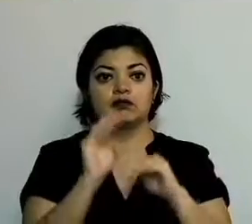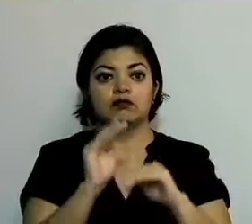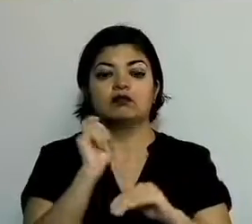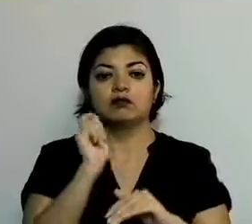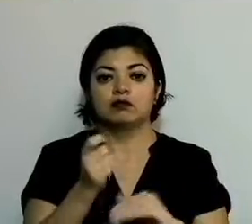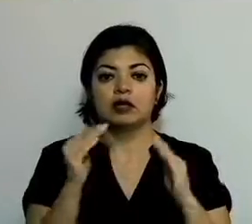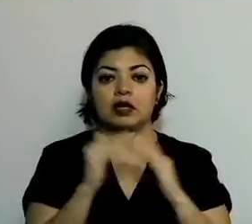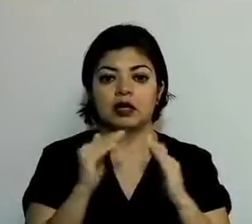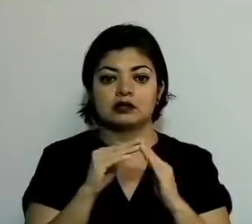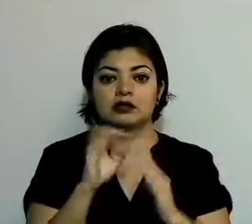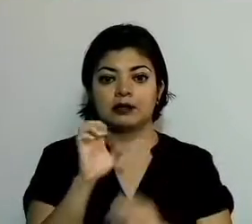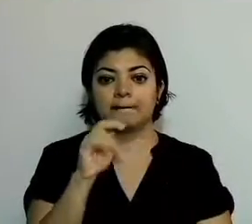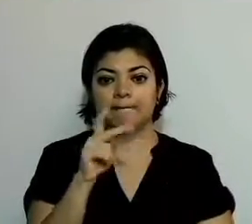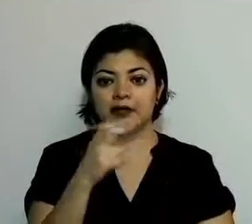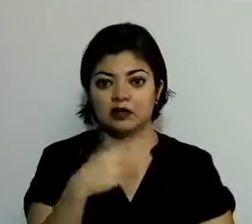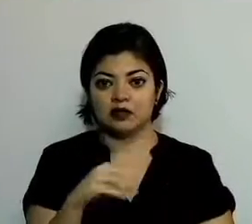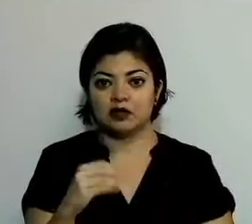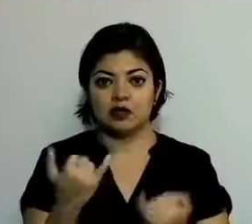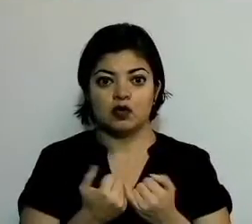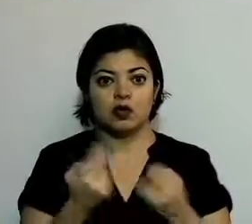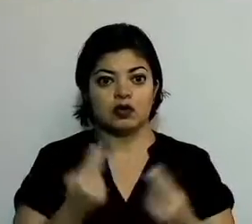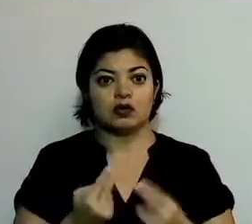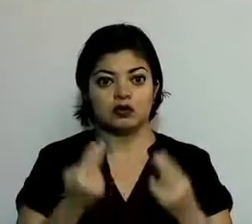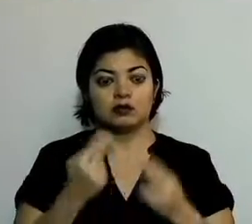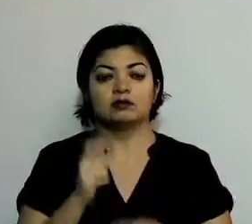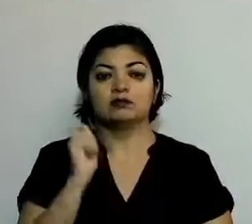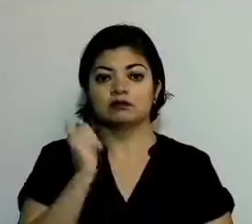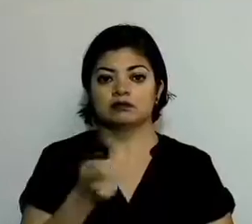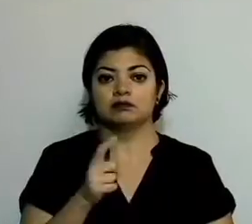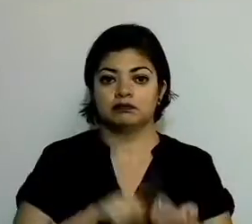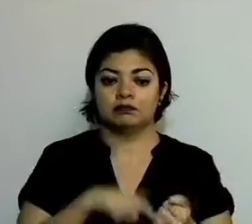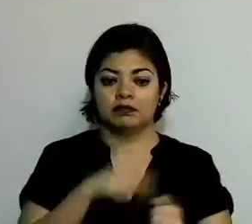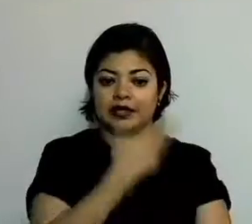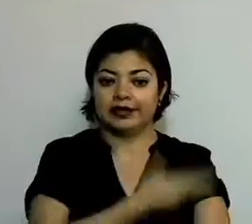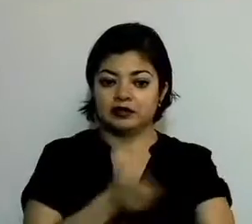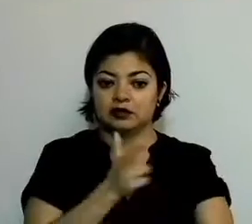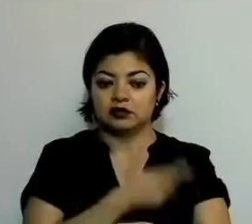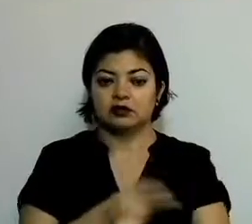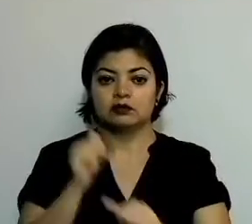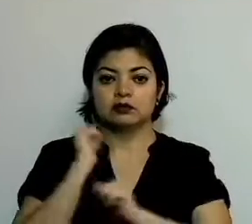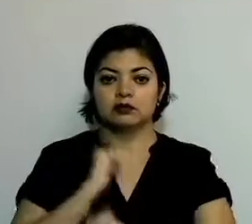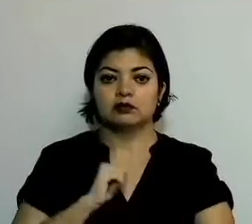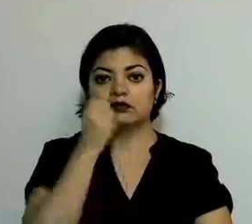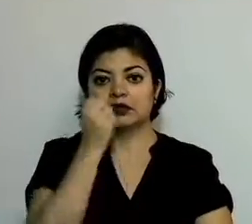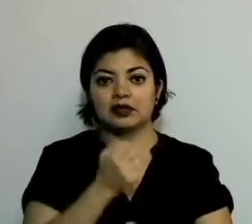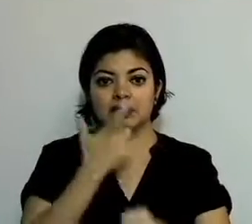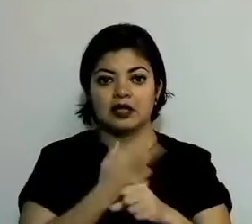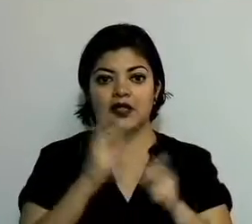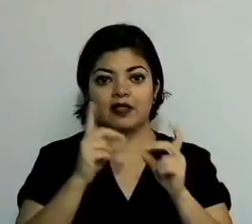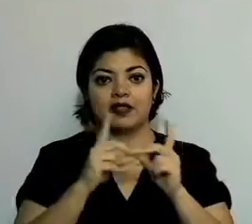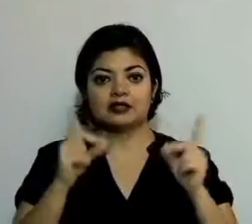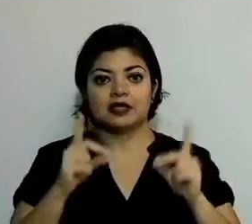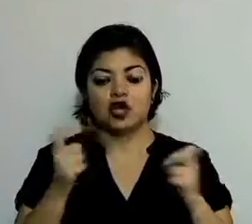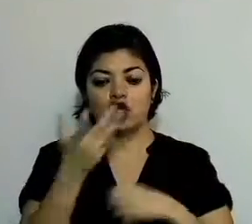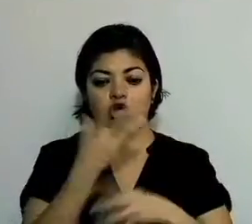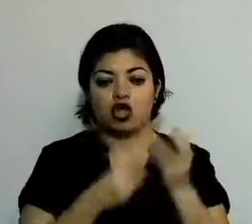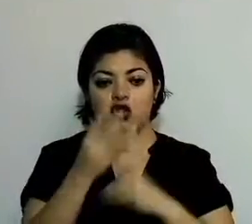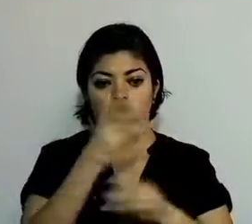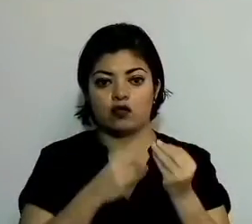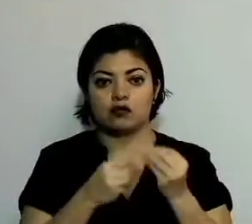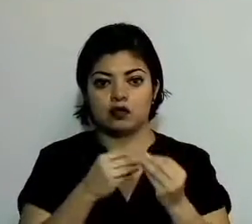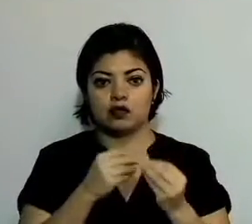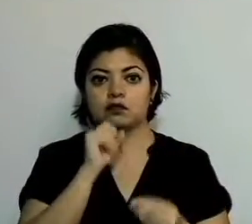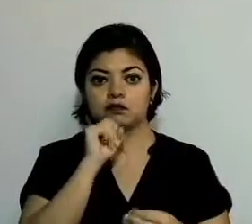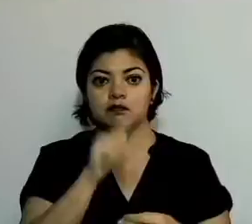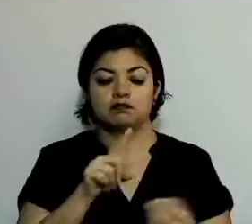de empeño y comercializadoras en las ventanillas de gestión a cargo de la Secretaría de Desarrollo Económico como parte